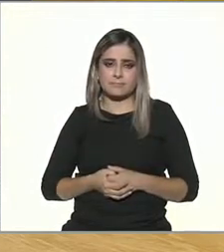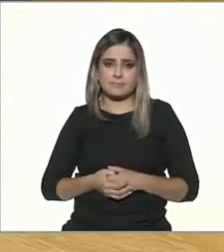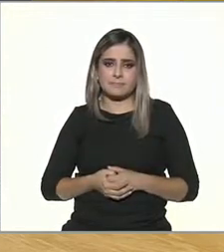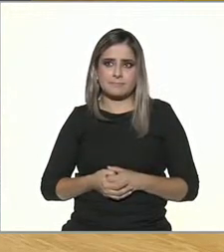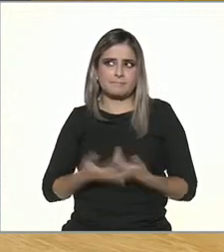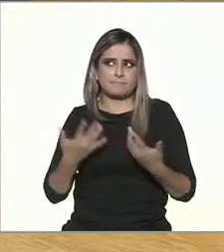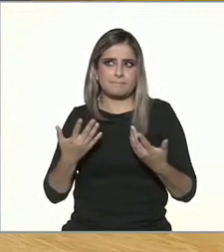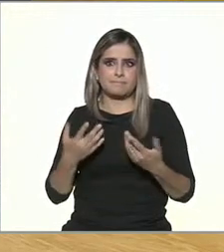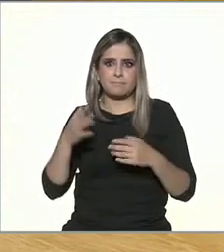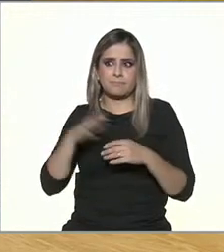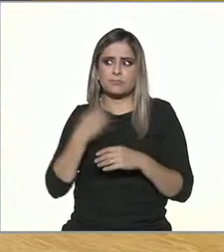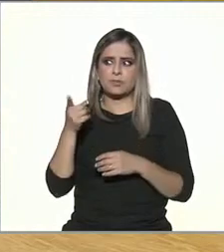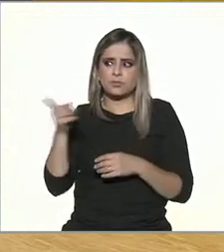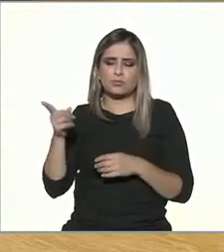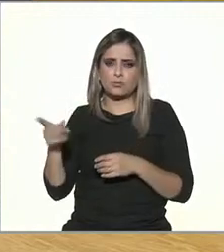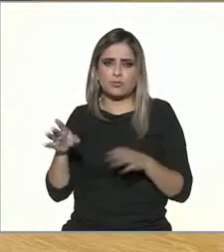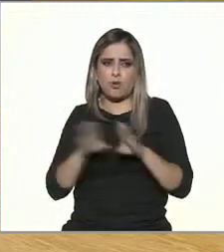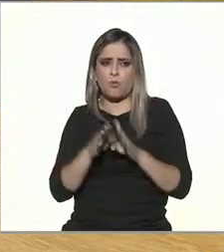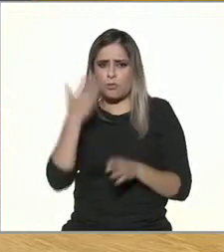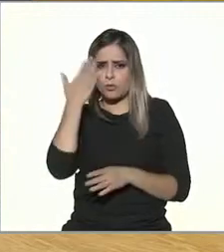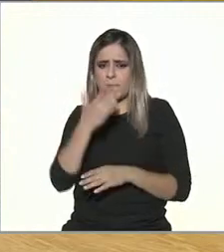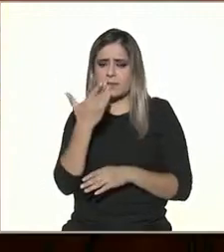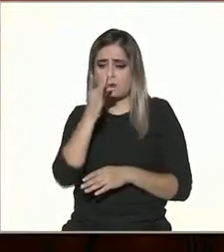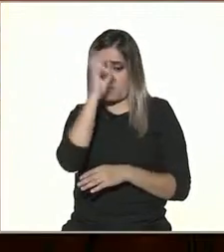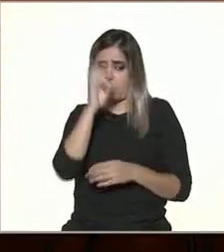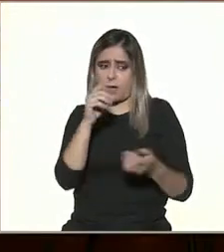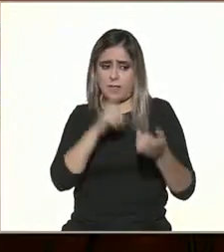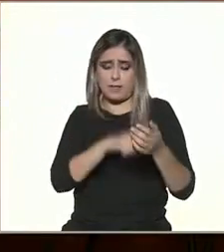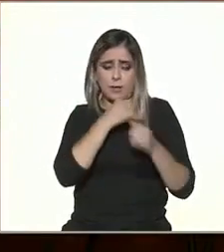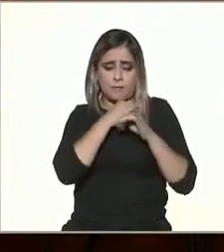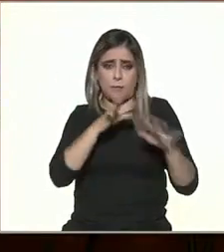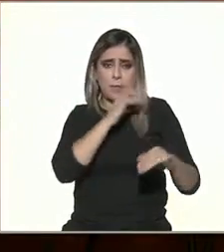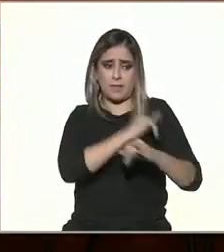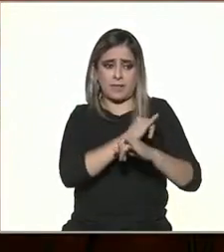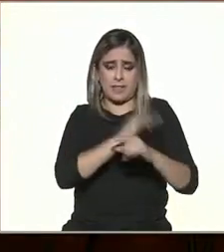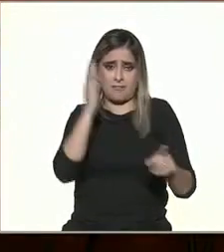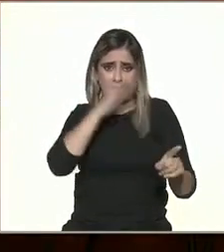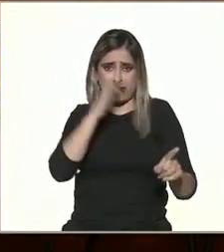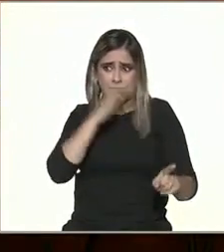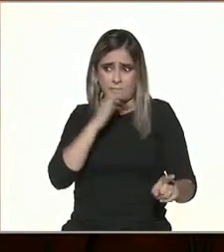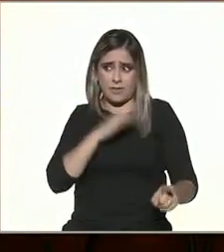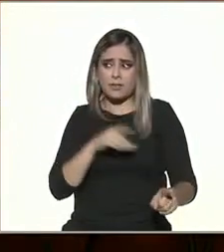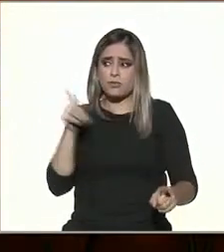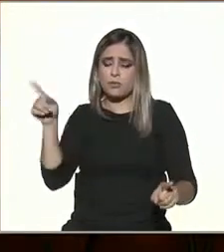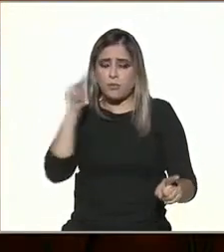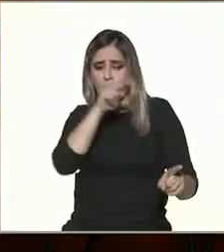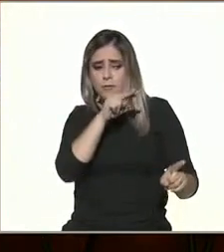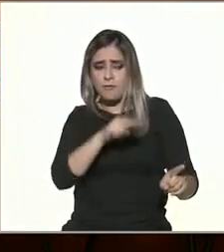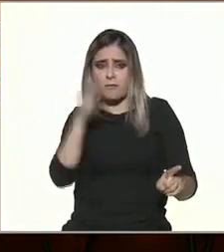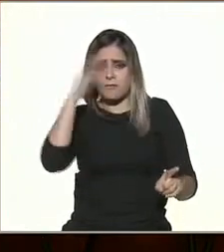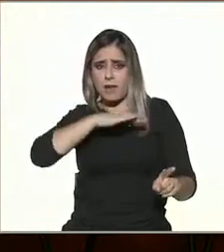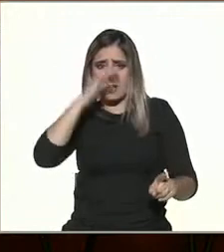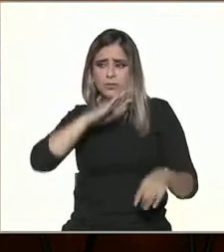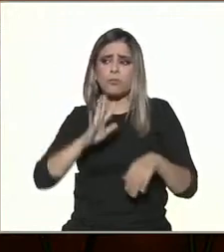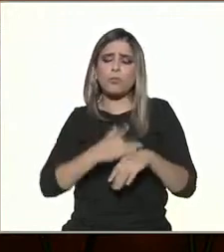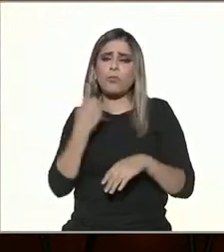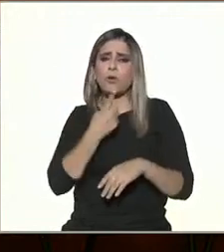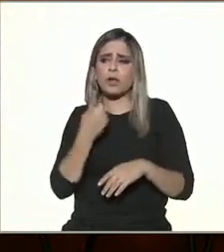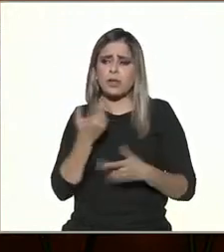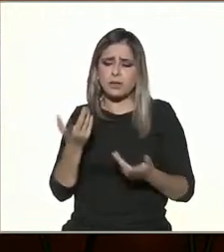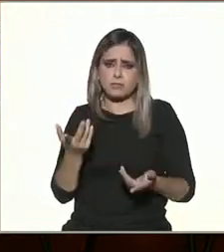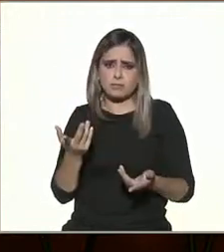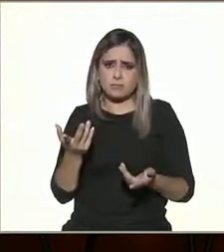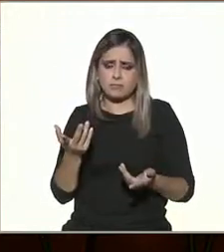Preguntaría cuáles son las fuentes, ¿no? Como que para empezar es como ¿qué estás viendo, ¿no? Para entender el